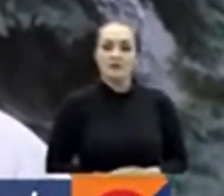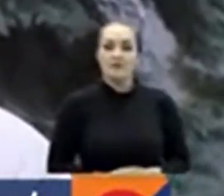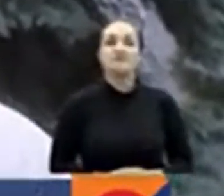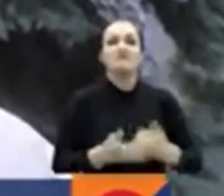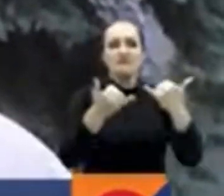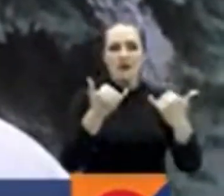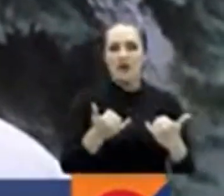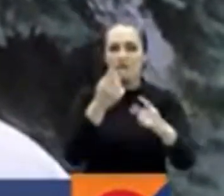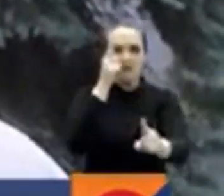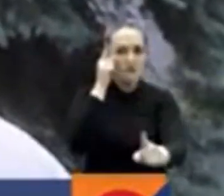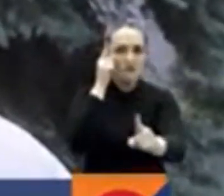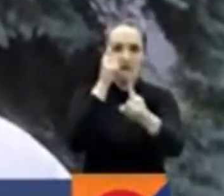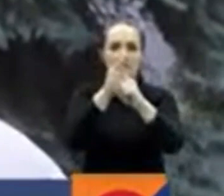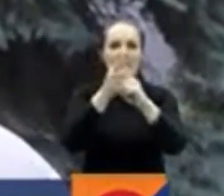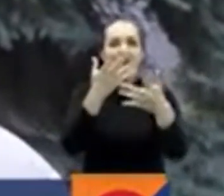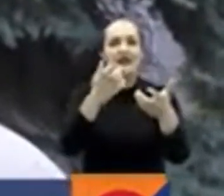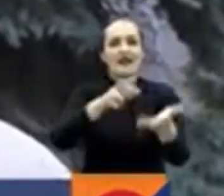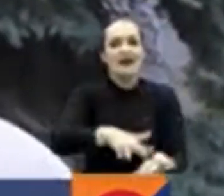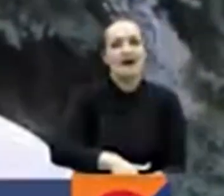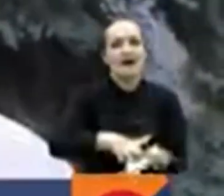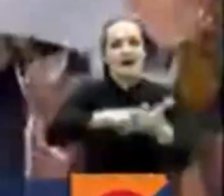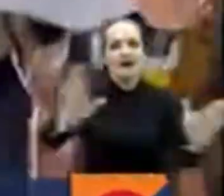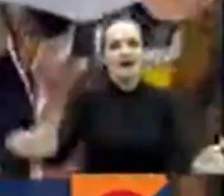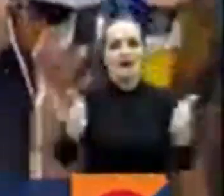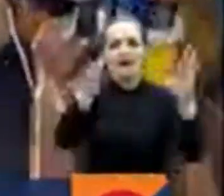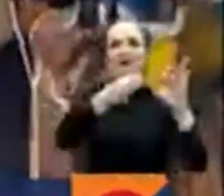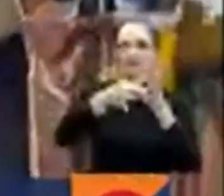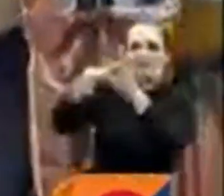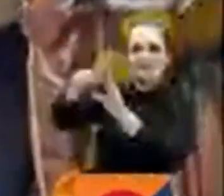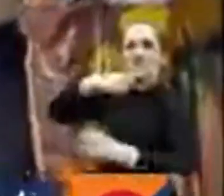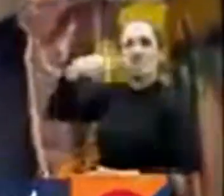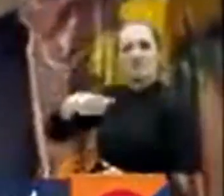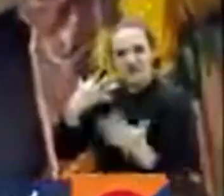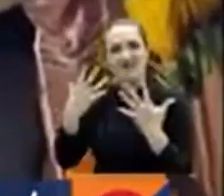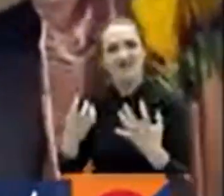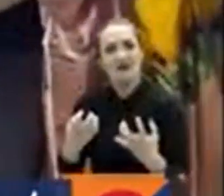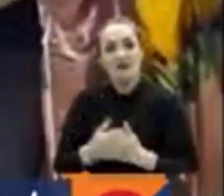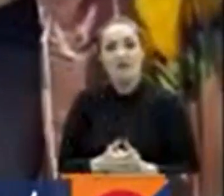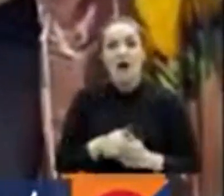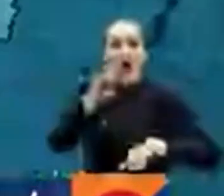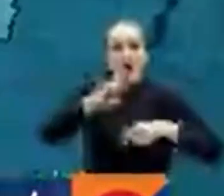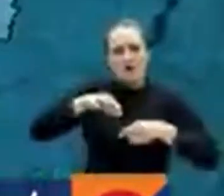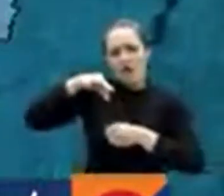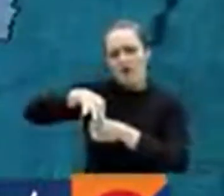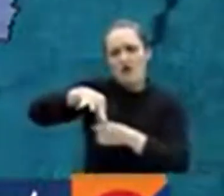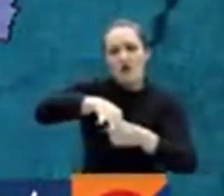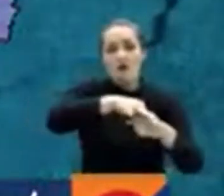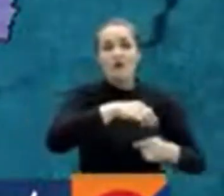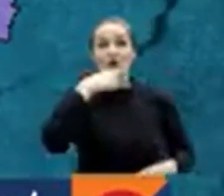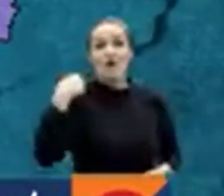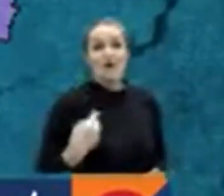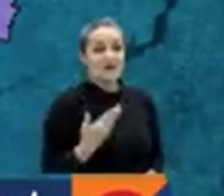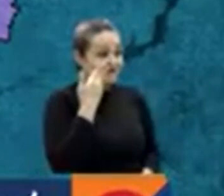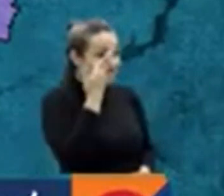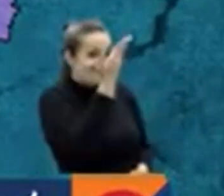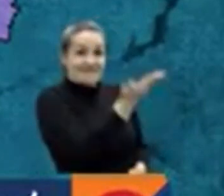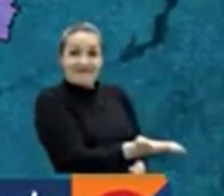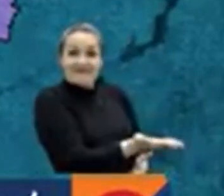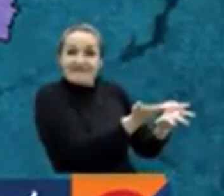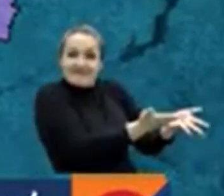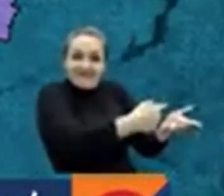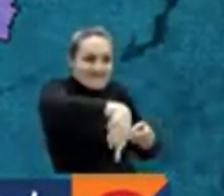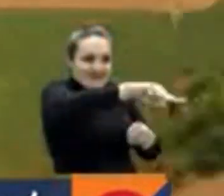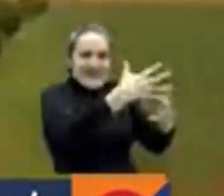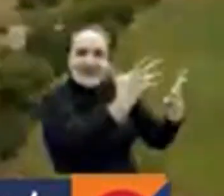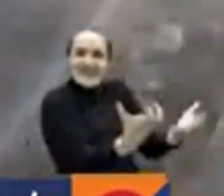esto se dirige hacia el restablecimiento de la Unión Soviética. Referendos de anexión territorial con los que Rusia deja clara la demarcación de esa porción